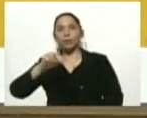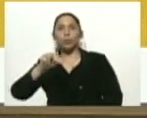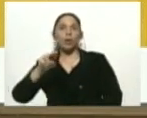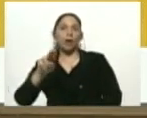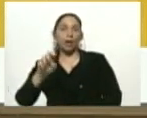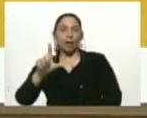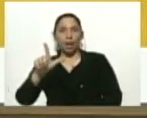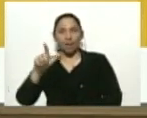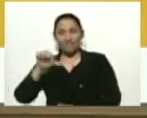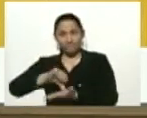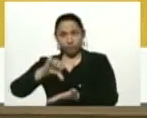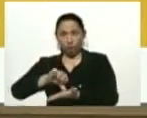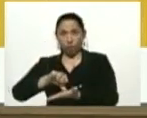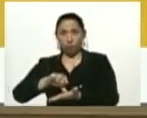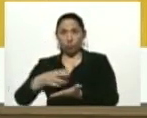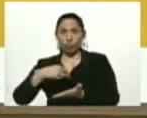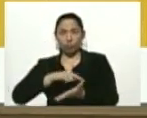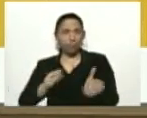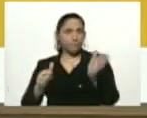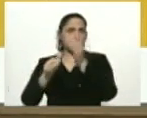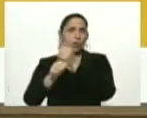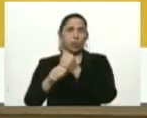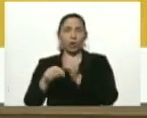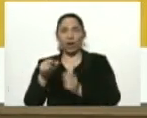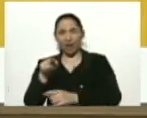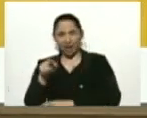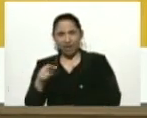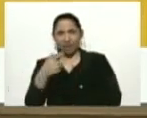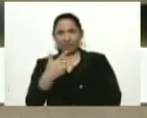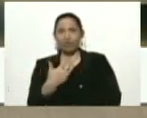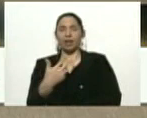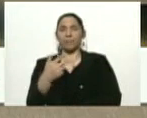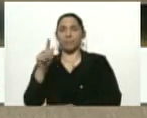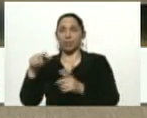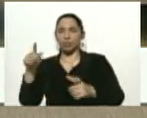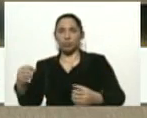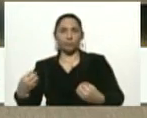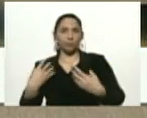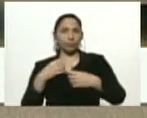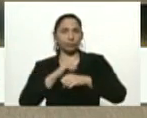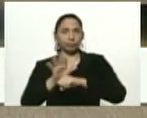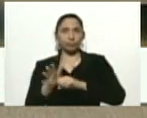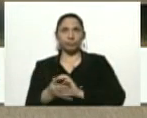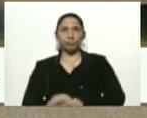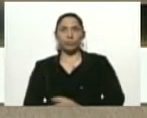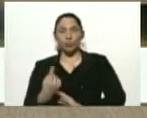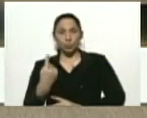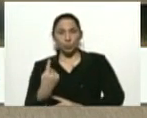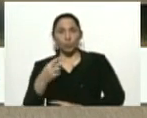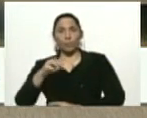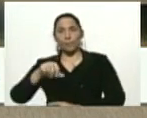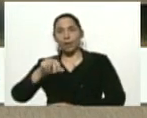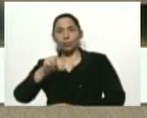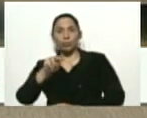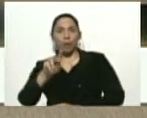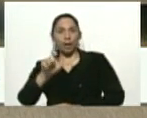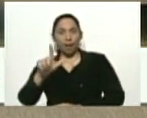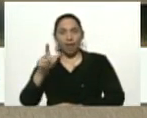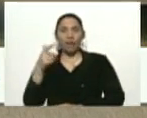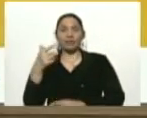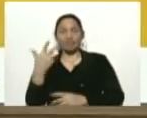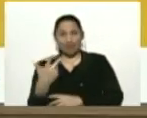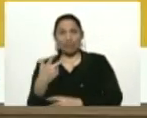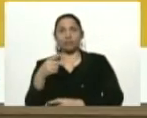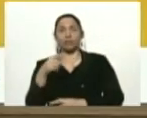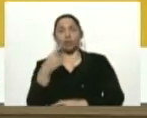eso hablamos de un foquito que hemos conseguido allí, tres casos en el municipio Manuel Piar y un caso en el municipio Himataca.